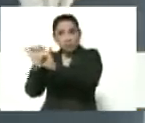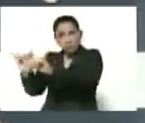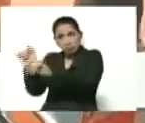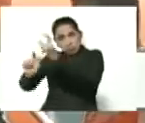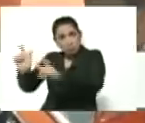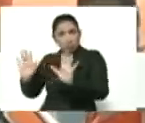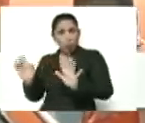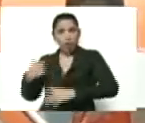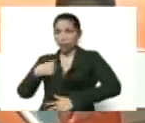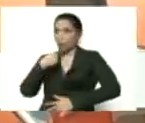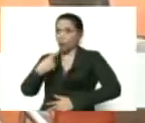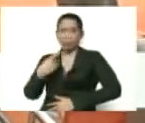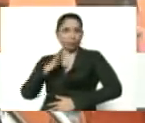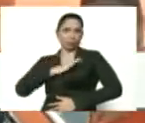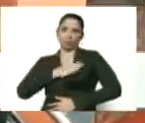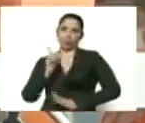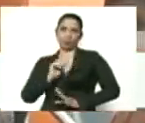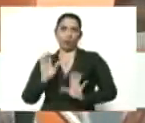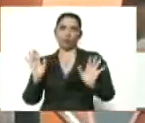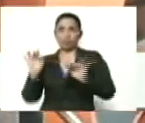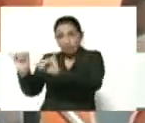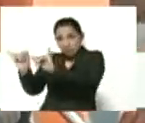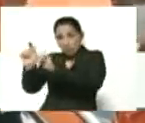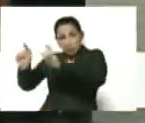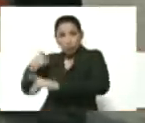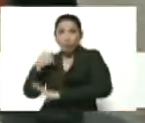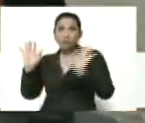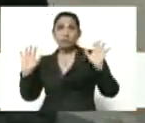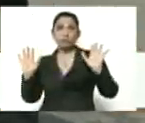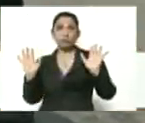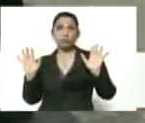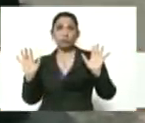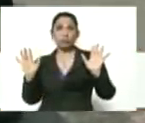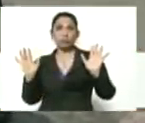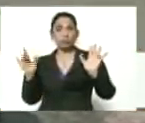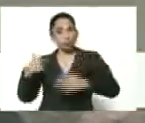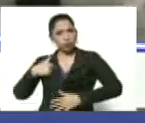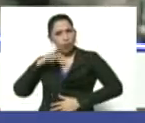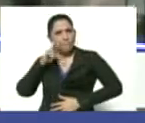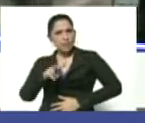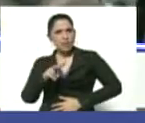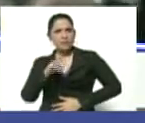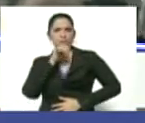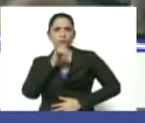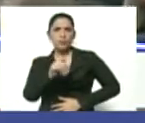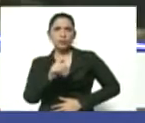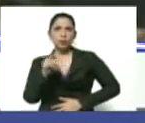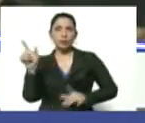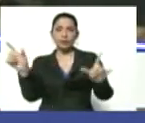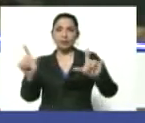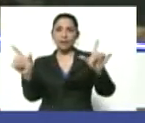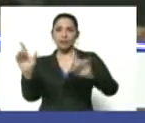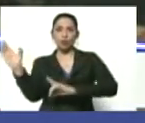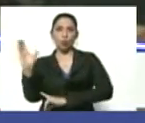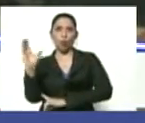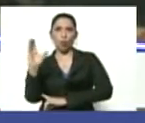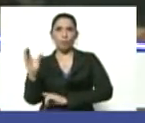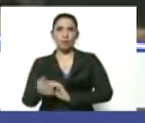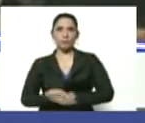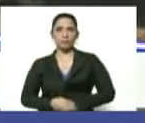que lo digan ellos no yo pero yo hoy vi un reporte de la televisión colombiana